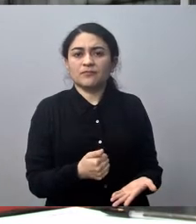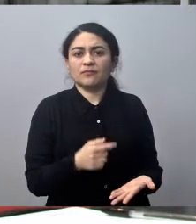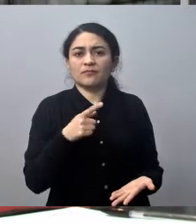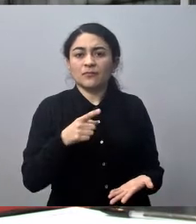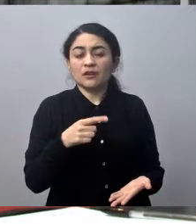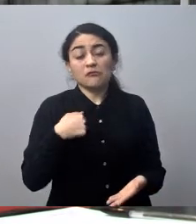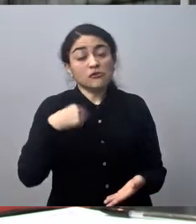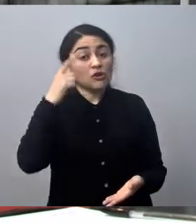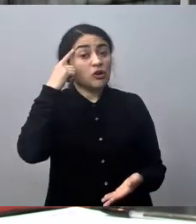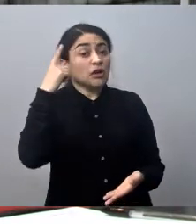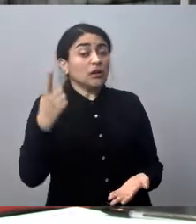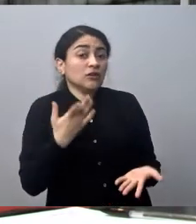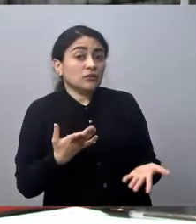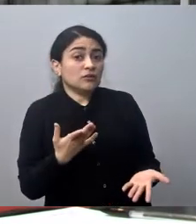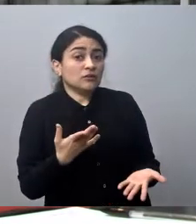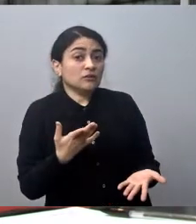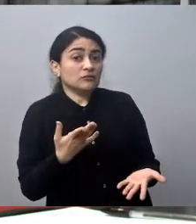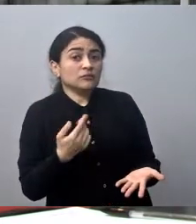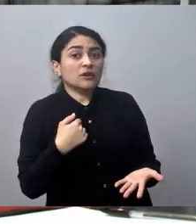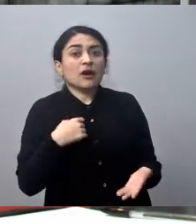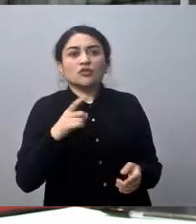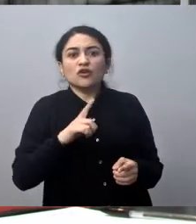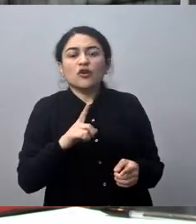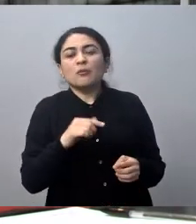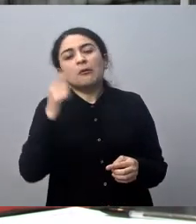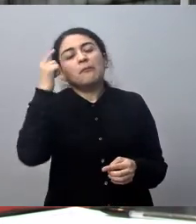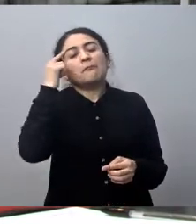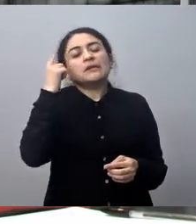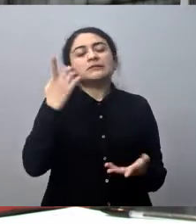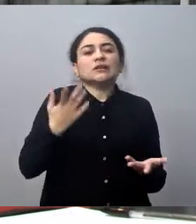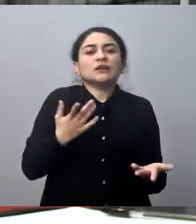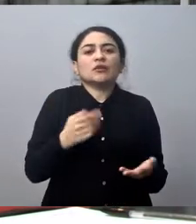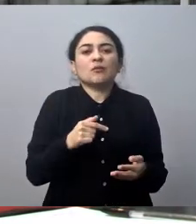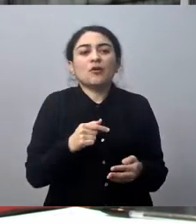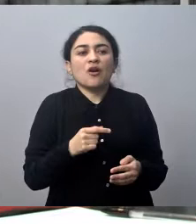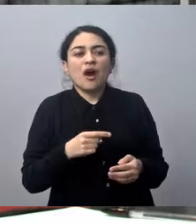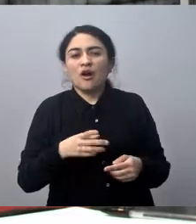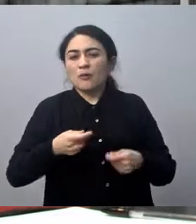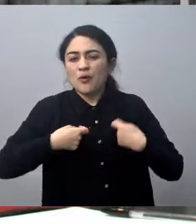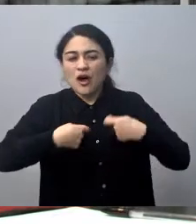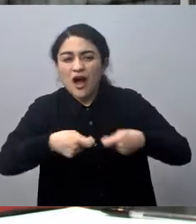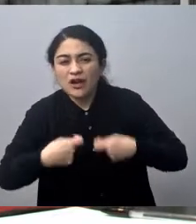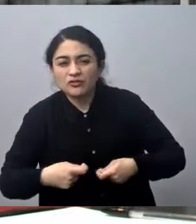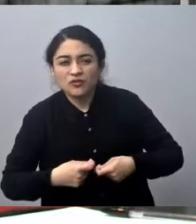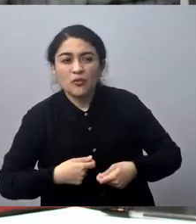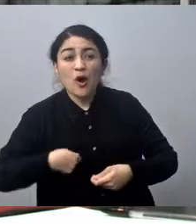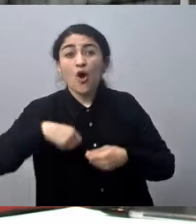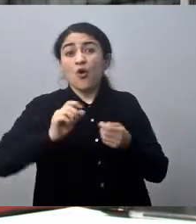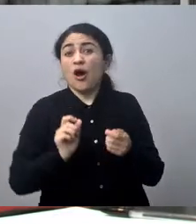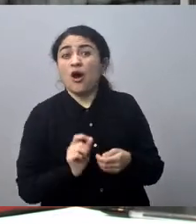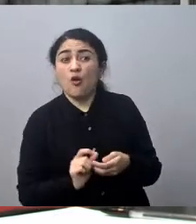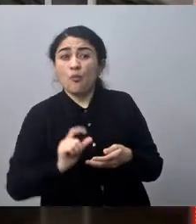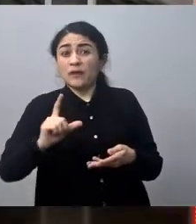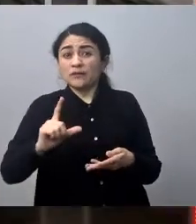si bien es cierto, no comparto de aumentar el tema del aparataje público, pero con la estructura que hay hoy día además se podría